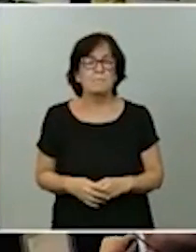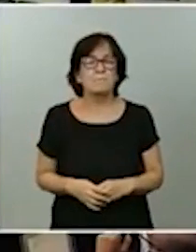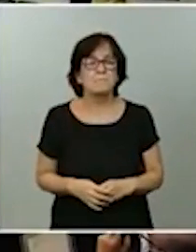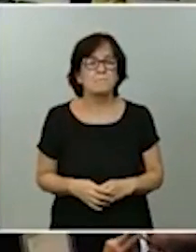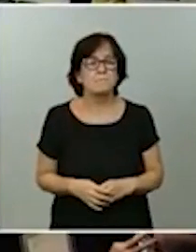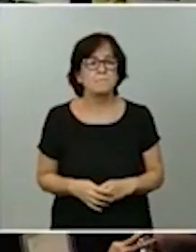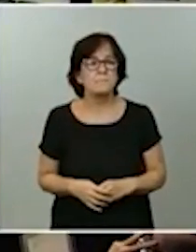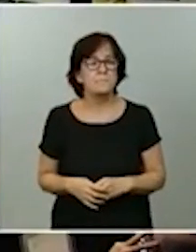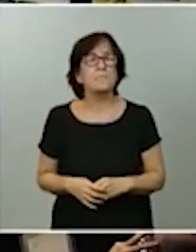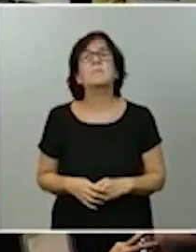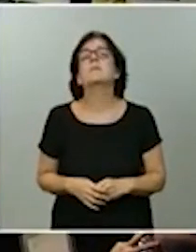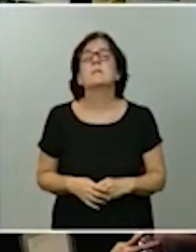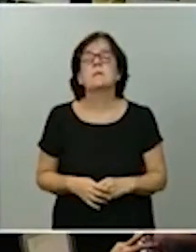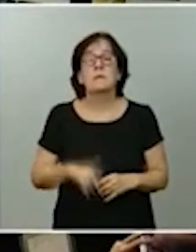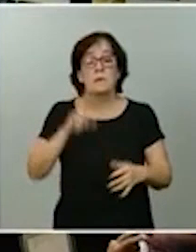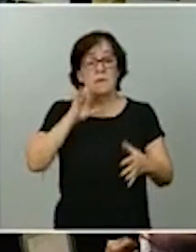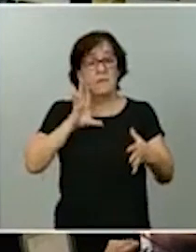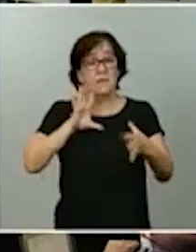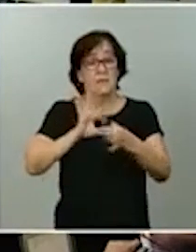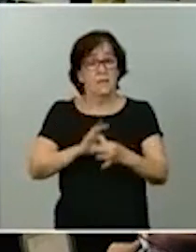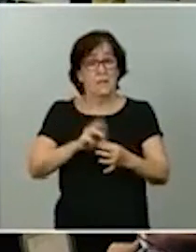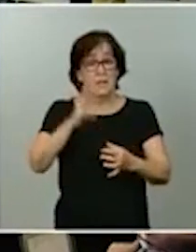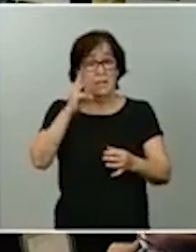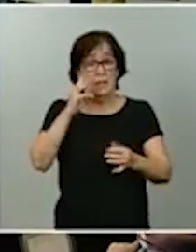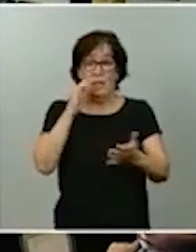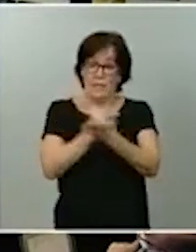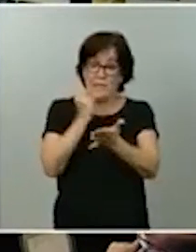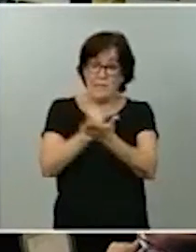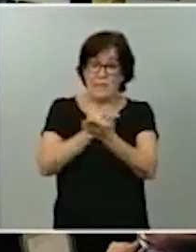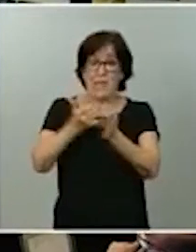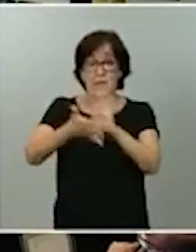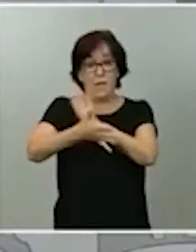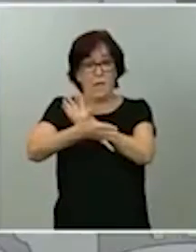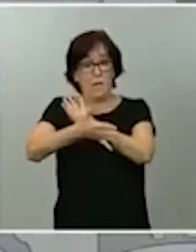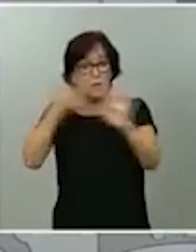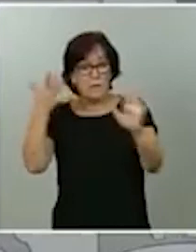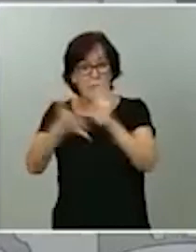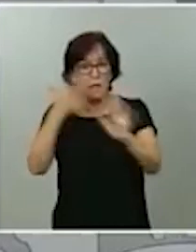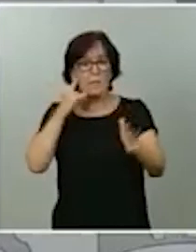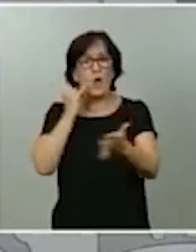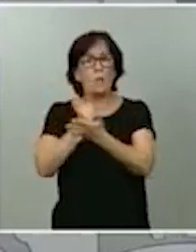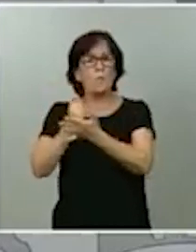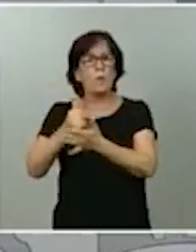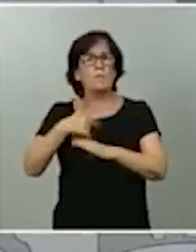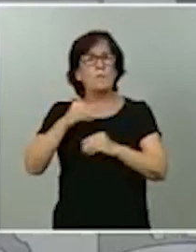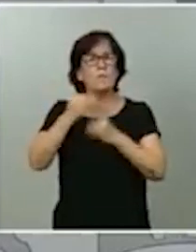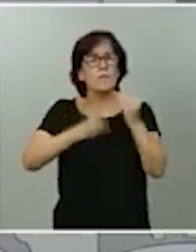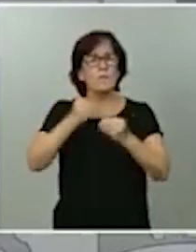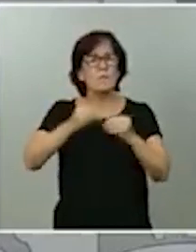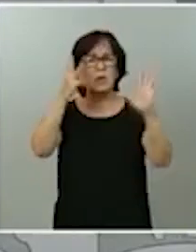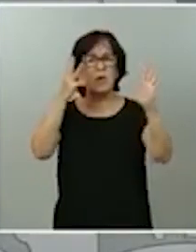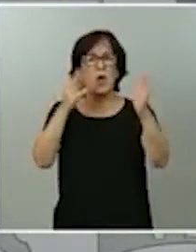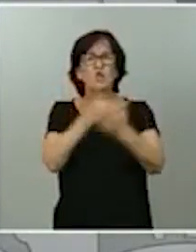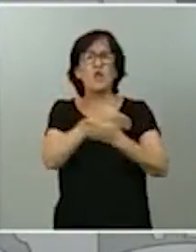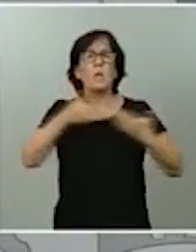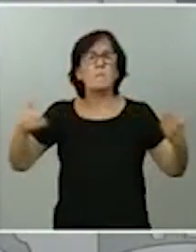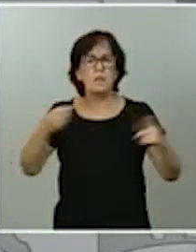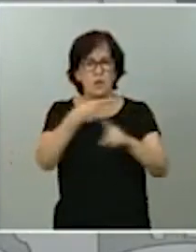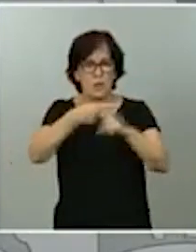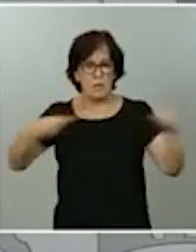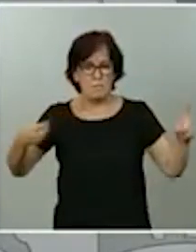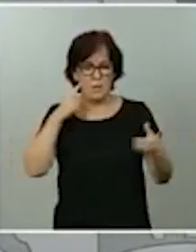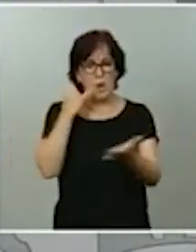Unidos a los test rápidos y otras pruebas serológicas, en nuestro país se han realizado ya más de 8 millones y medio de pruebas